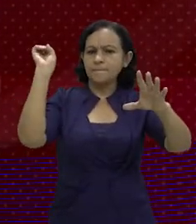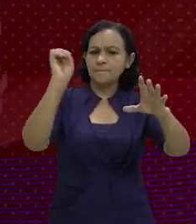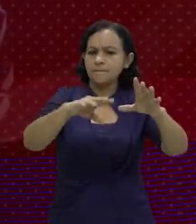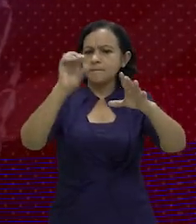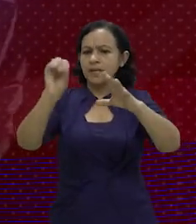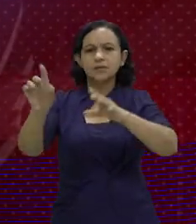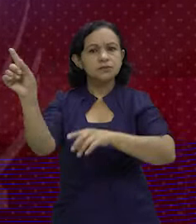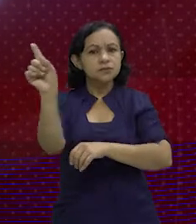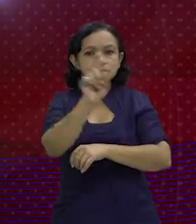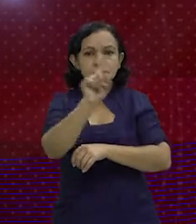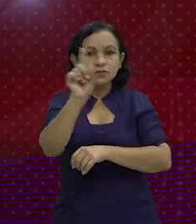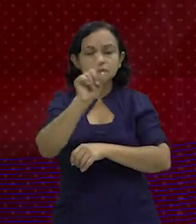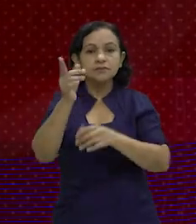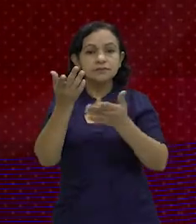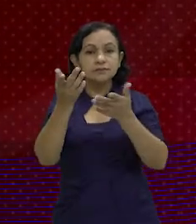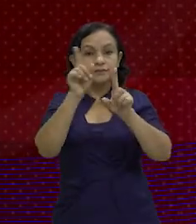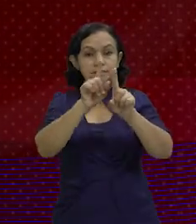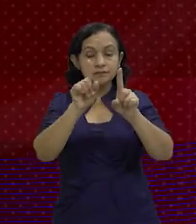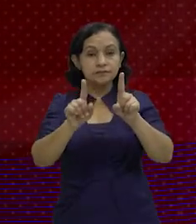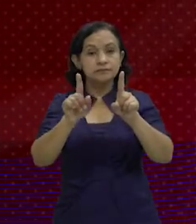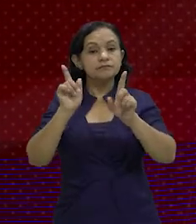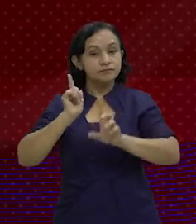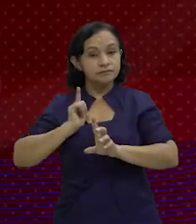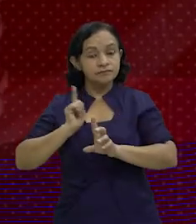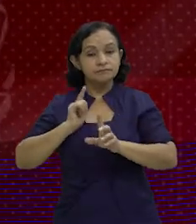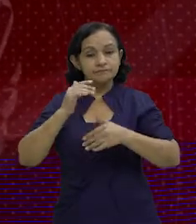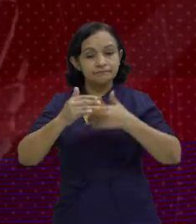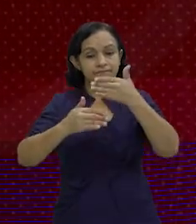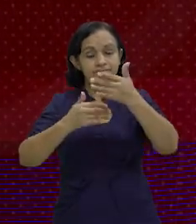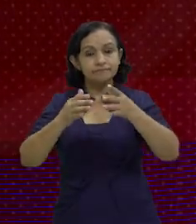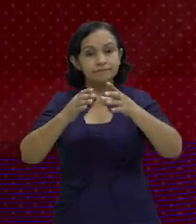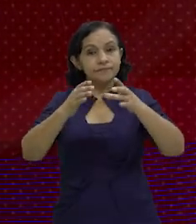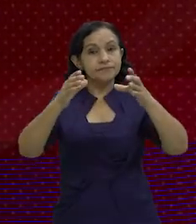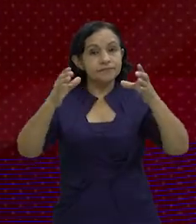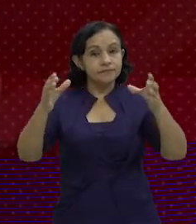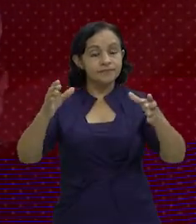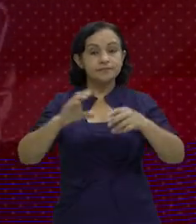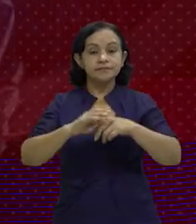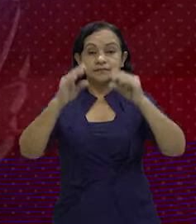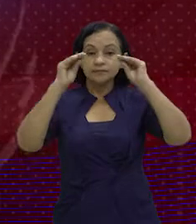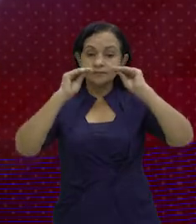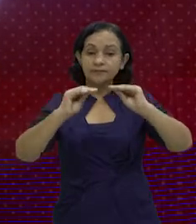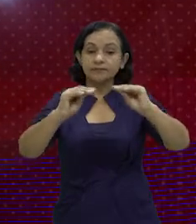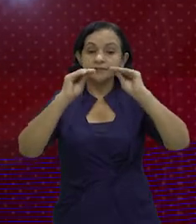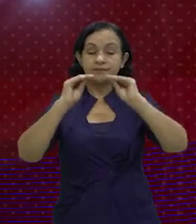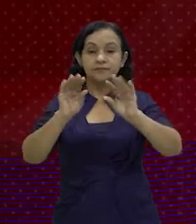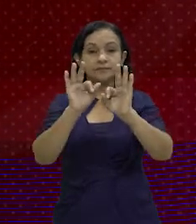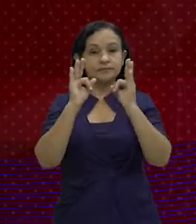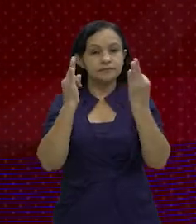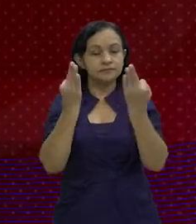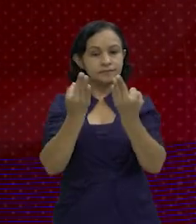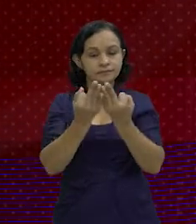basura. Entonces, por eso es el nivel, todavía estamos en un proceso de crecimiento porque la educación en la